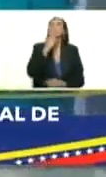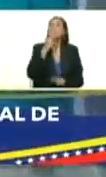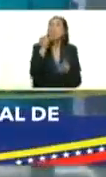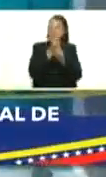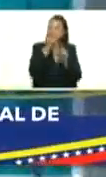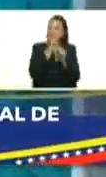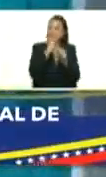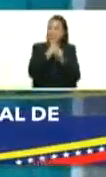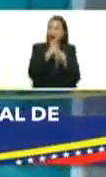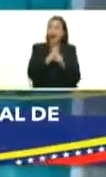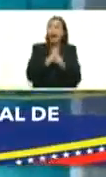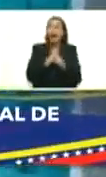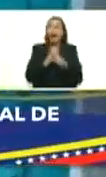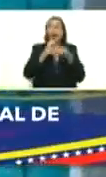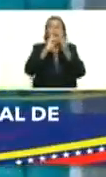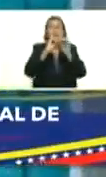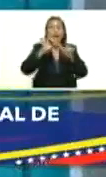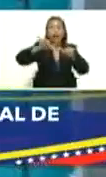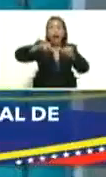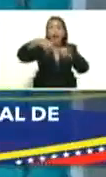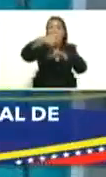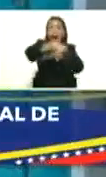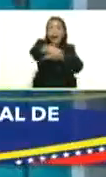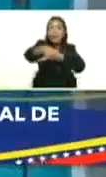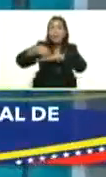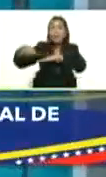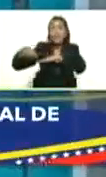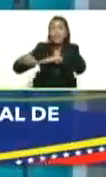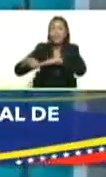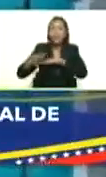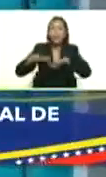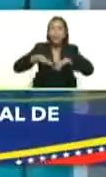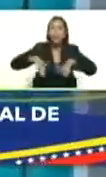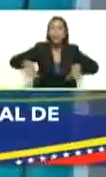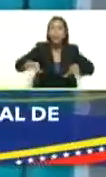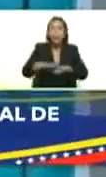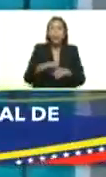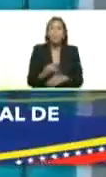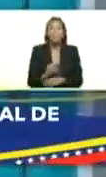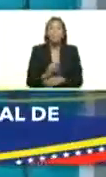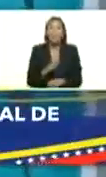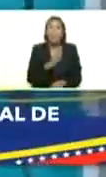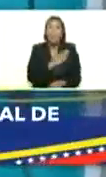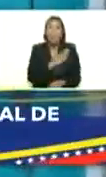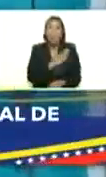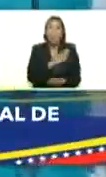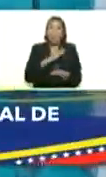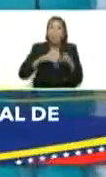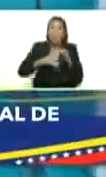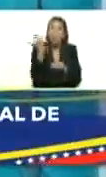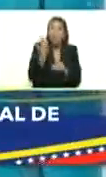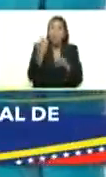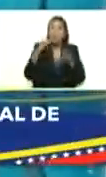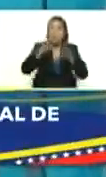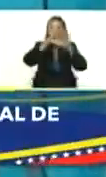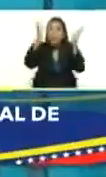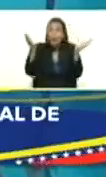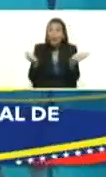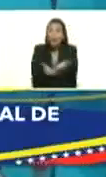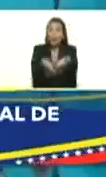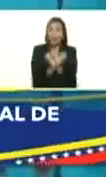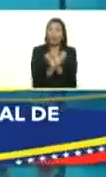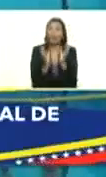obra de la arquitectura mundial recordemos que este patrimonio es uno de los dos únicos patrimonios modernos de la humanidad que han sido